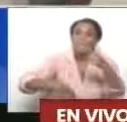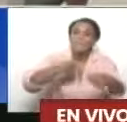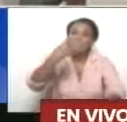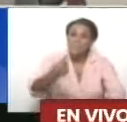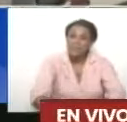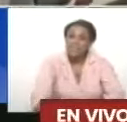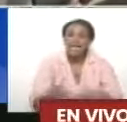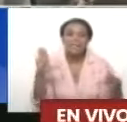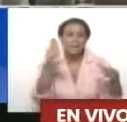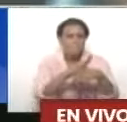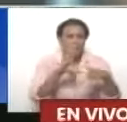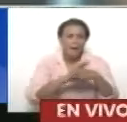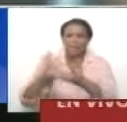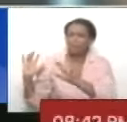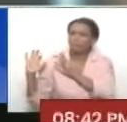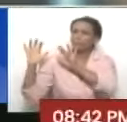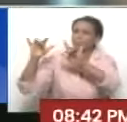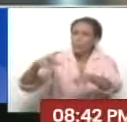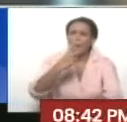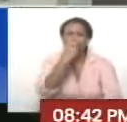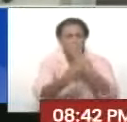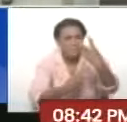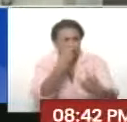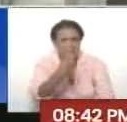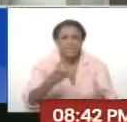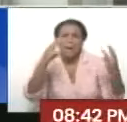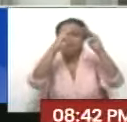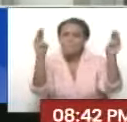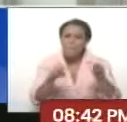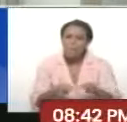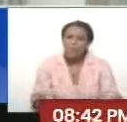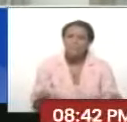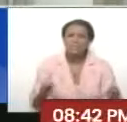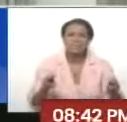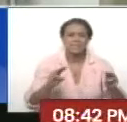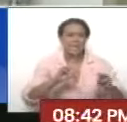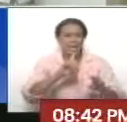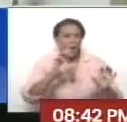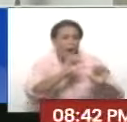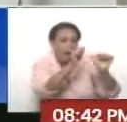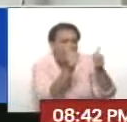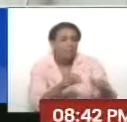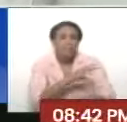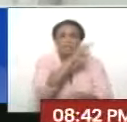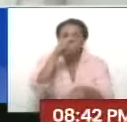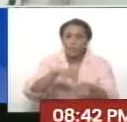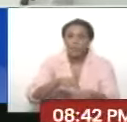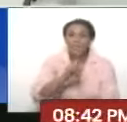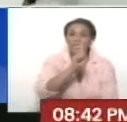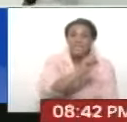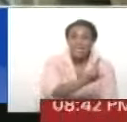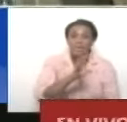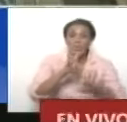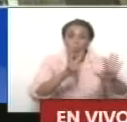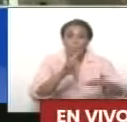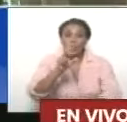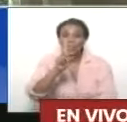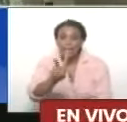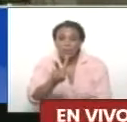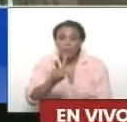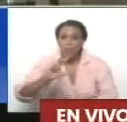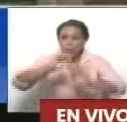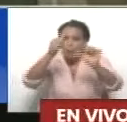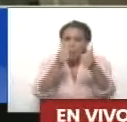todo el pueblo venezolano puede ir a visitar nuestra Galería de Arte Nacional, ver estas 192 obras que tenemos de